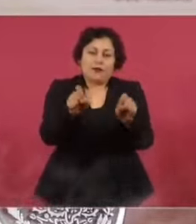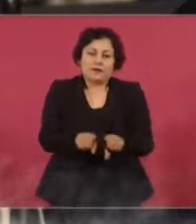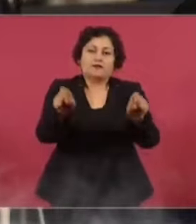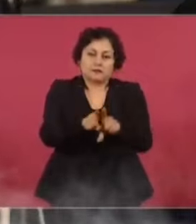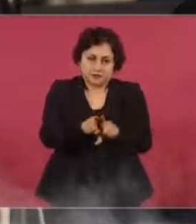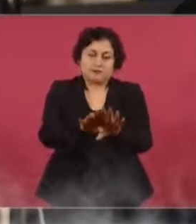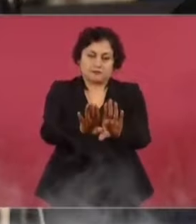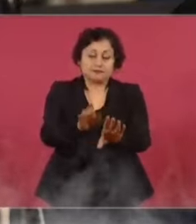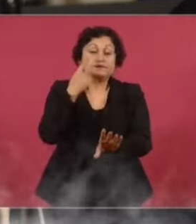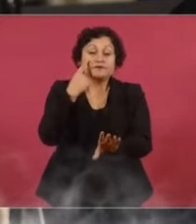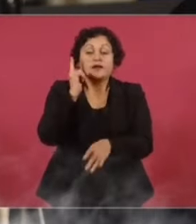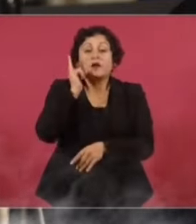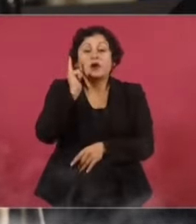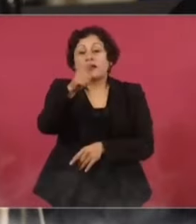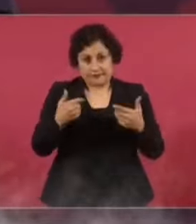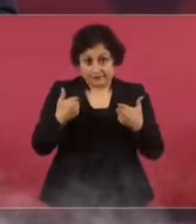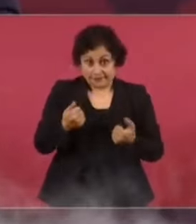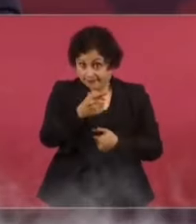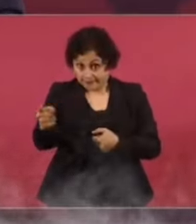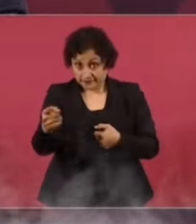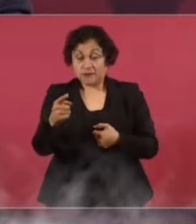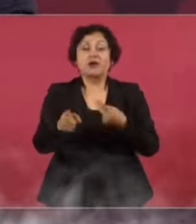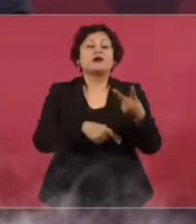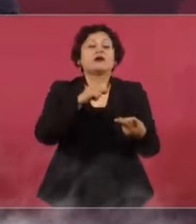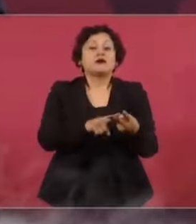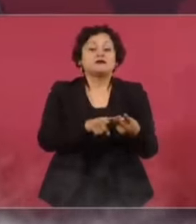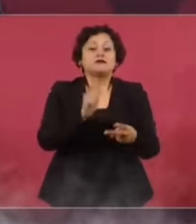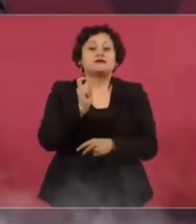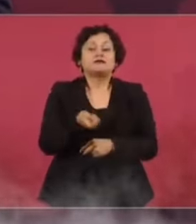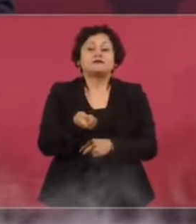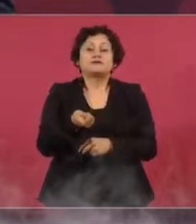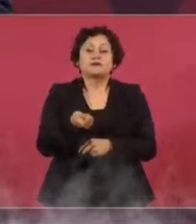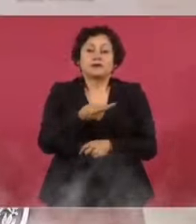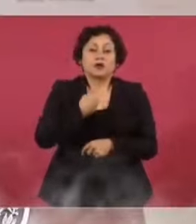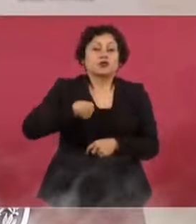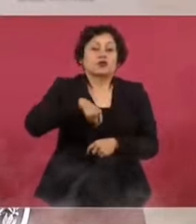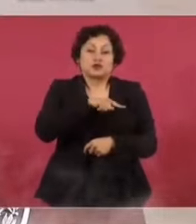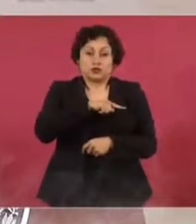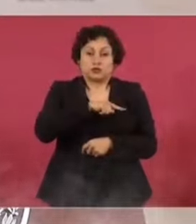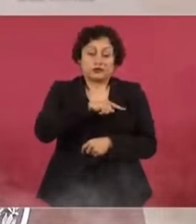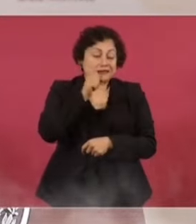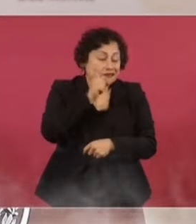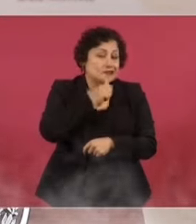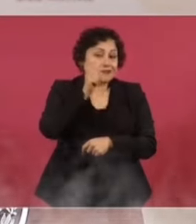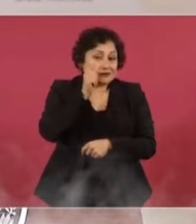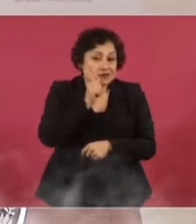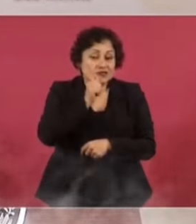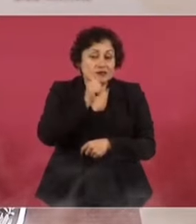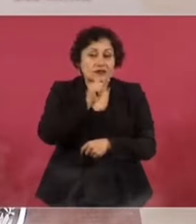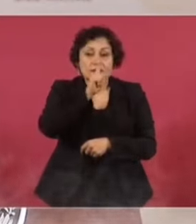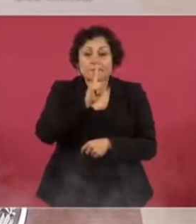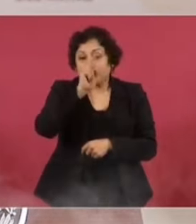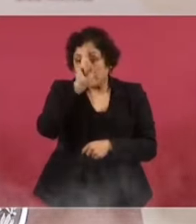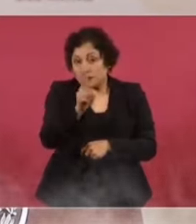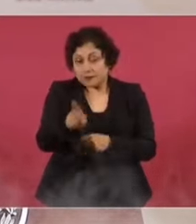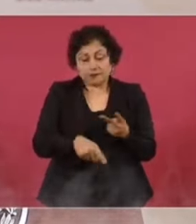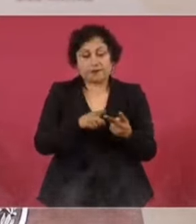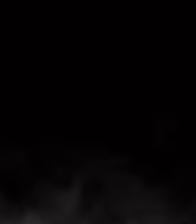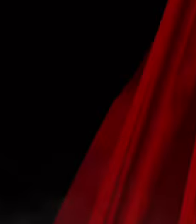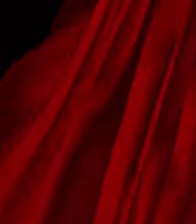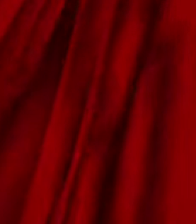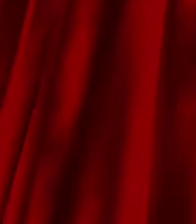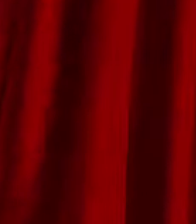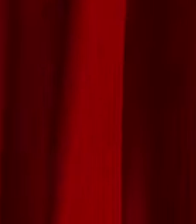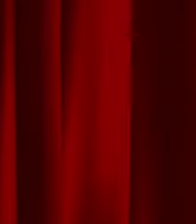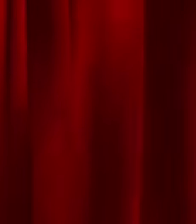ojalá que tomen en consideración, es que nosotros no somos represores. Tenemos como principio no mentir, no robar y no traicionar al pueblo.